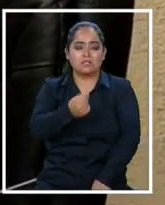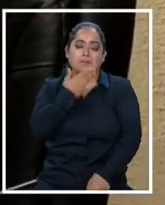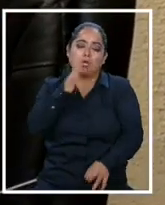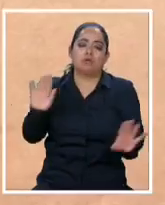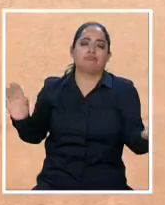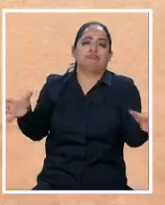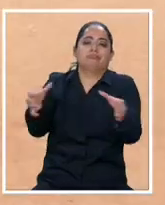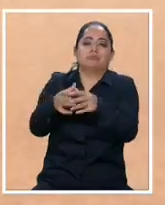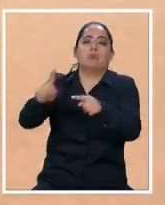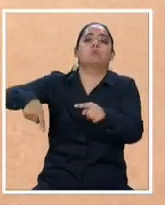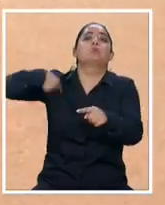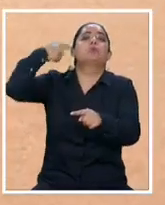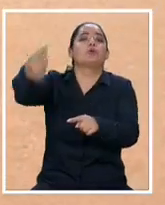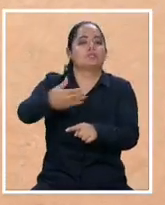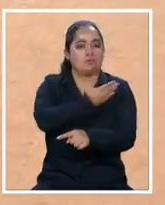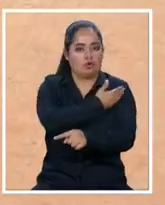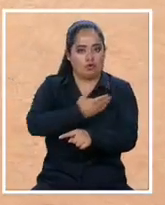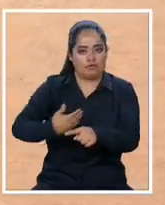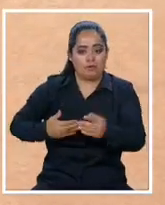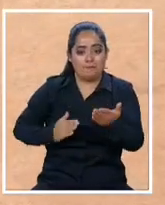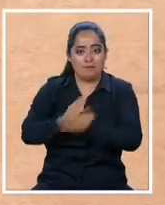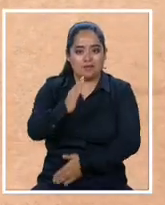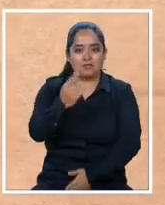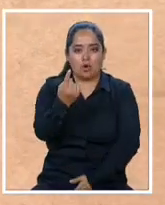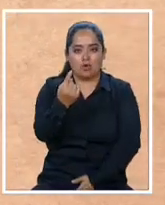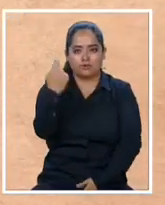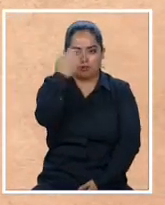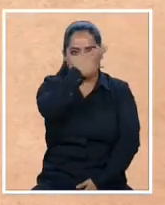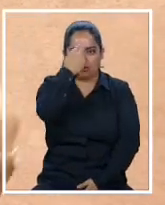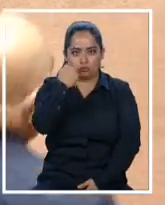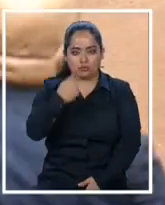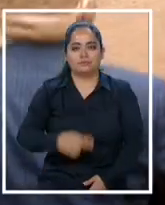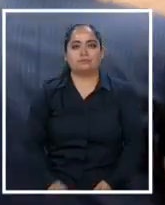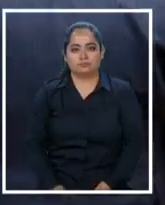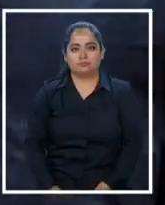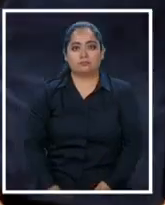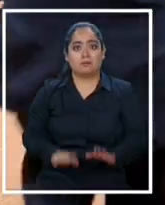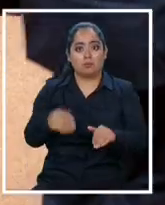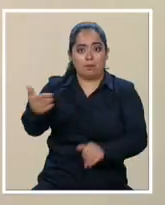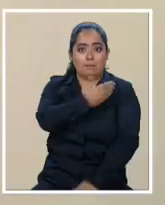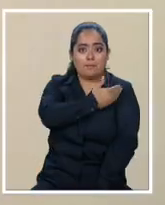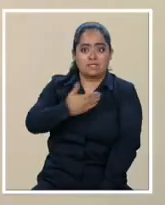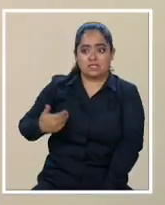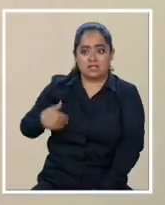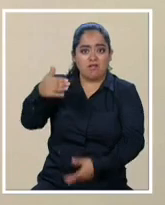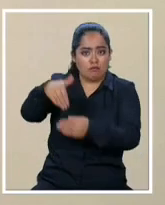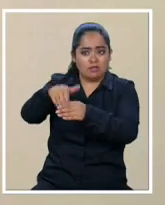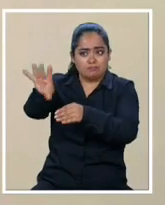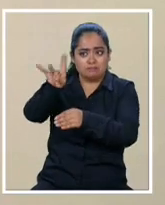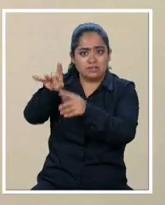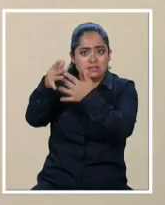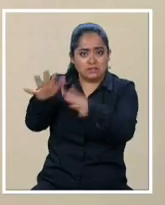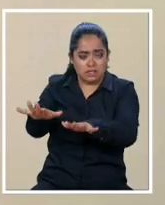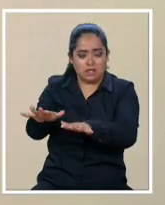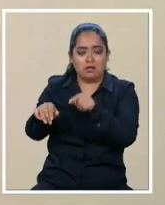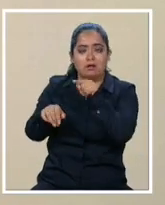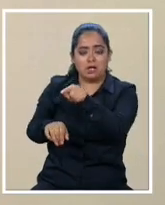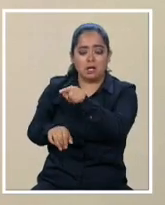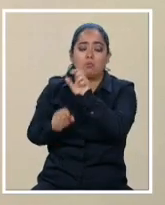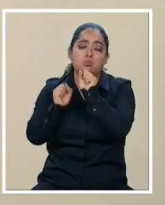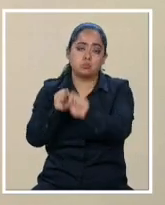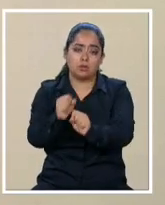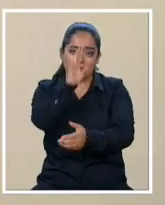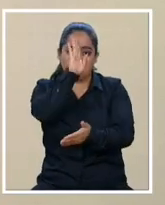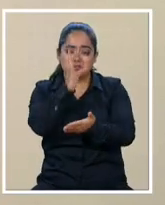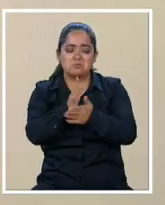del próximo gobierno desde el 11 de marzo. El propio presidente electo lo que puede hacer es decidir,